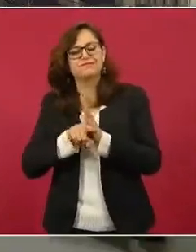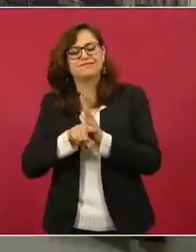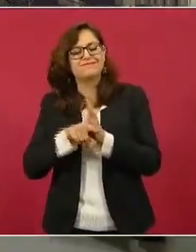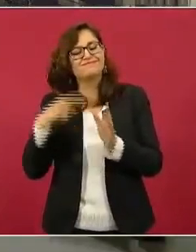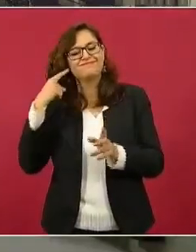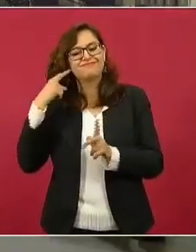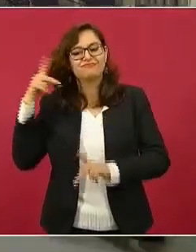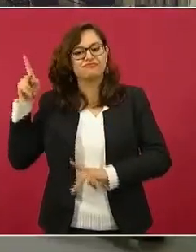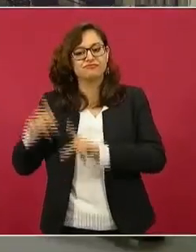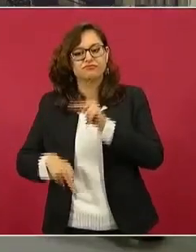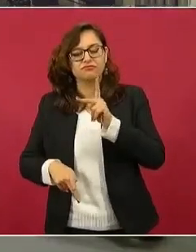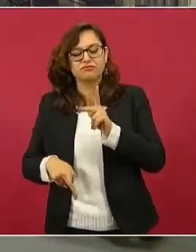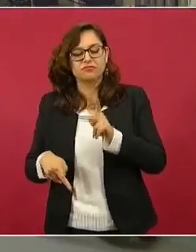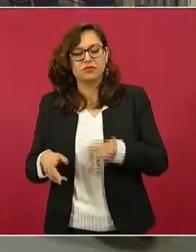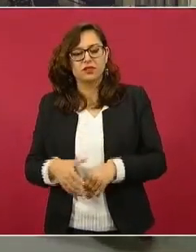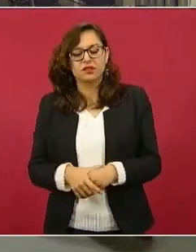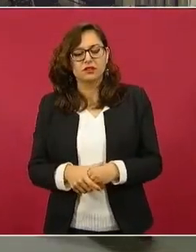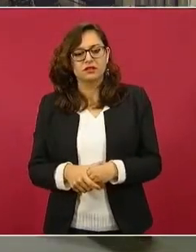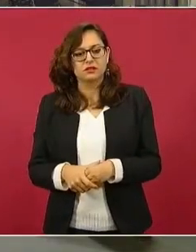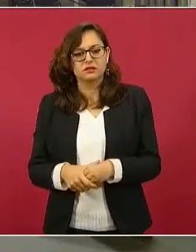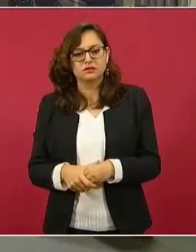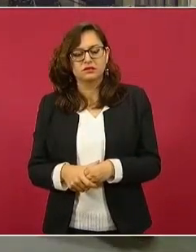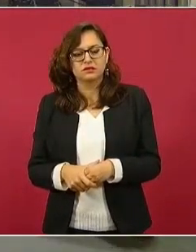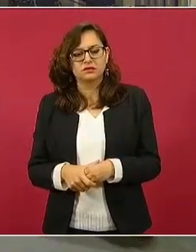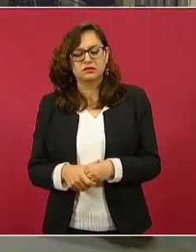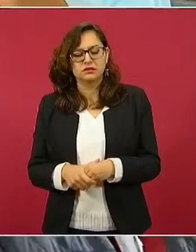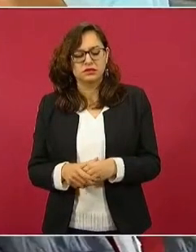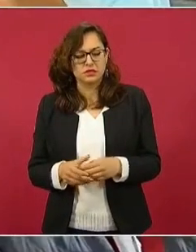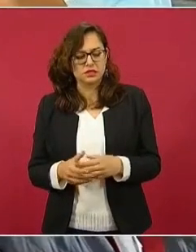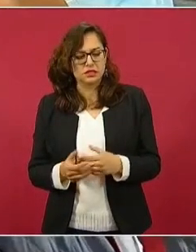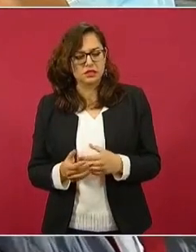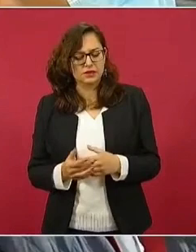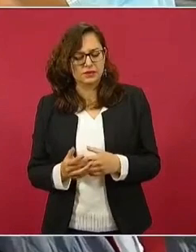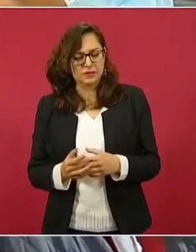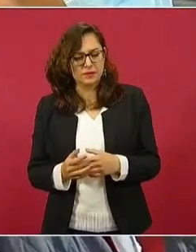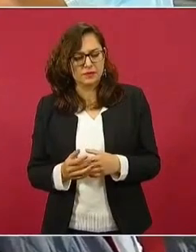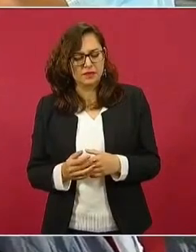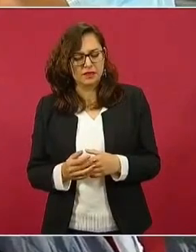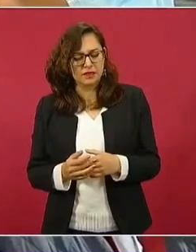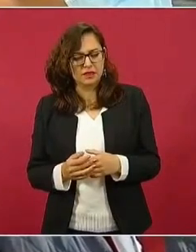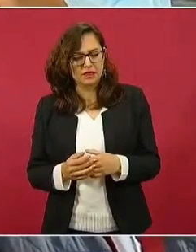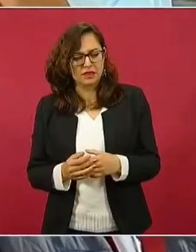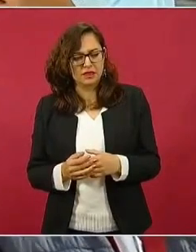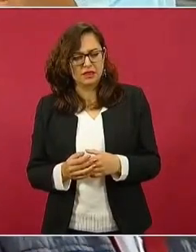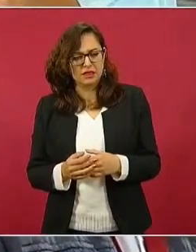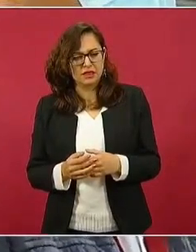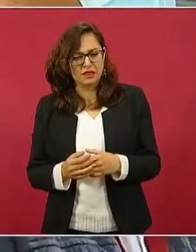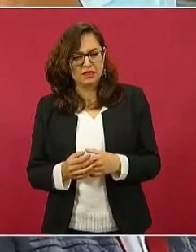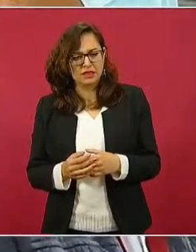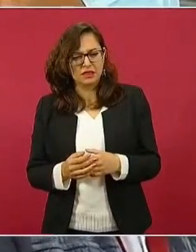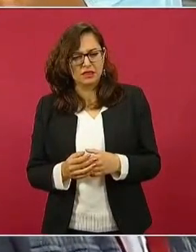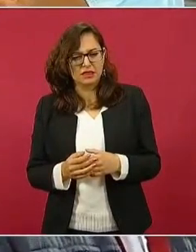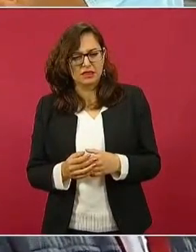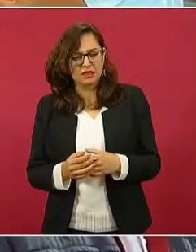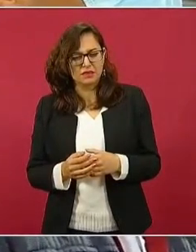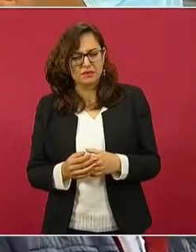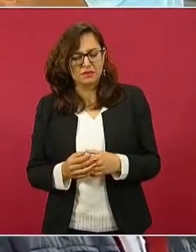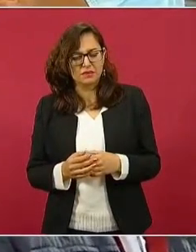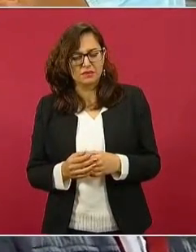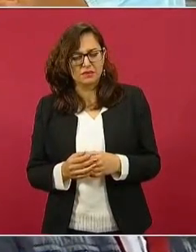que estarían analizando los elementos científicos del factor de contagio de Omicron,